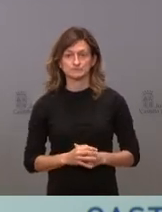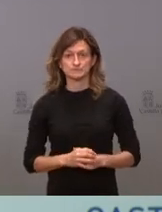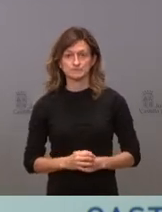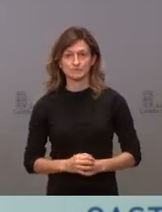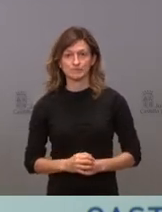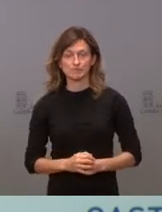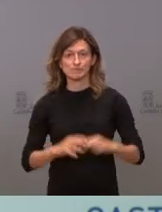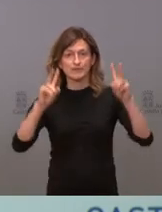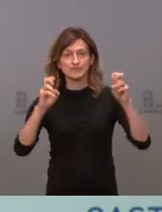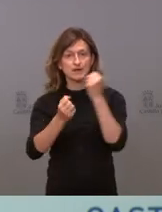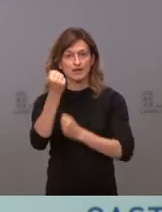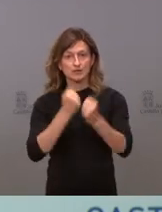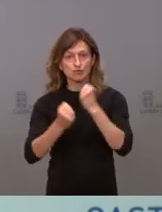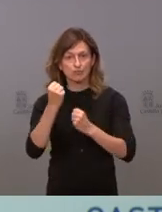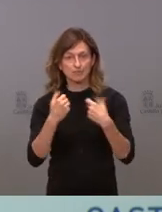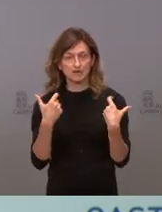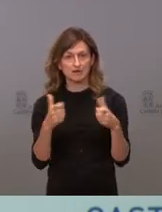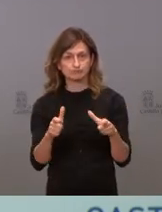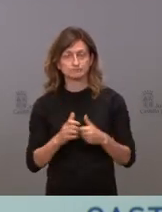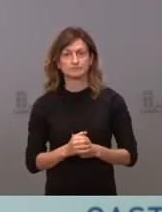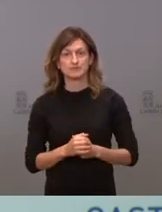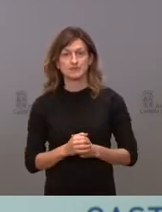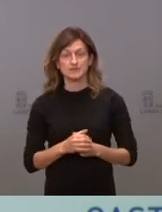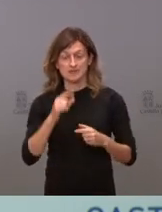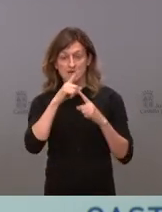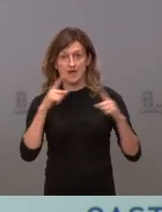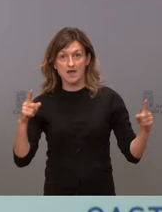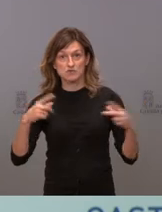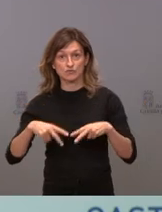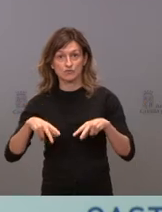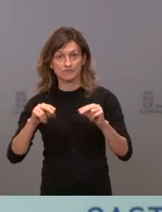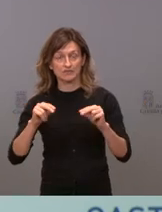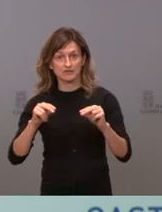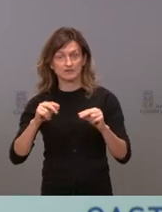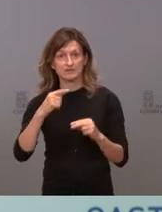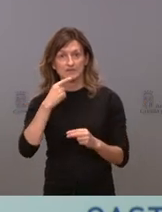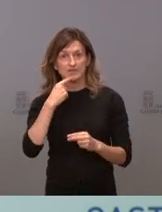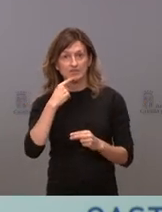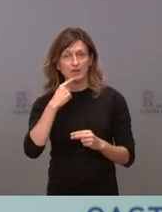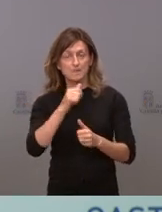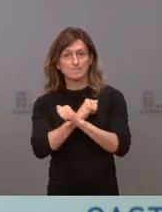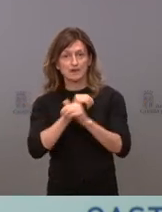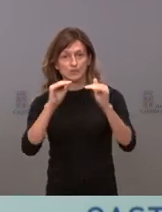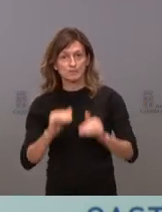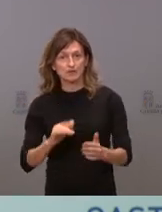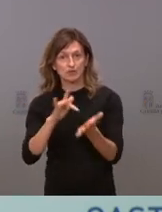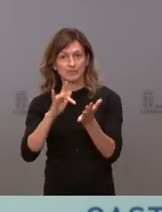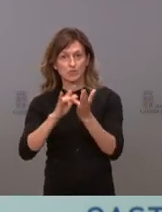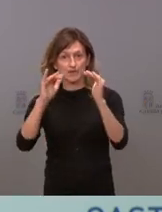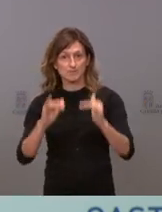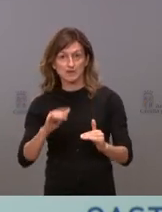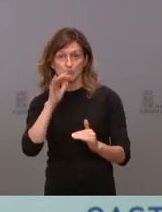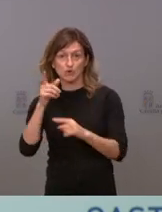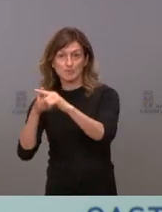En materia económica, hemos acabado el año con menor recesión, con menos paro y menos deuda que la media